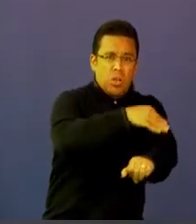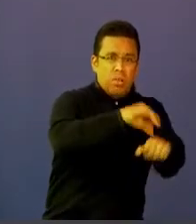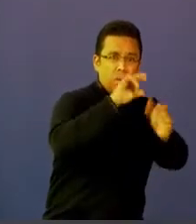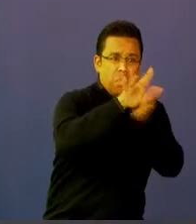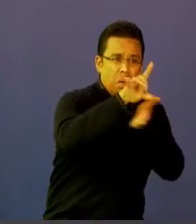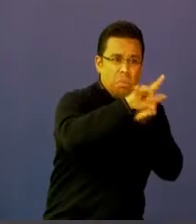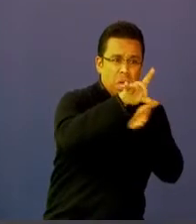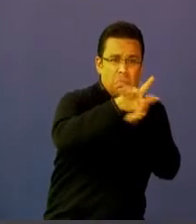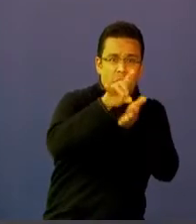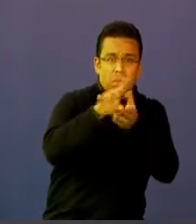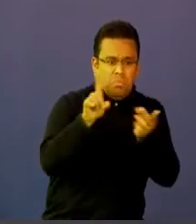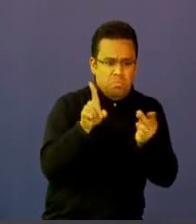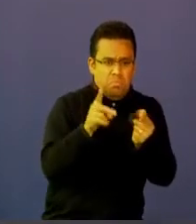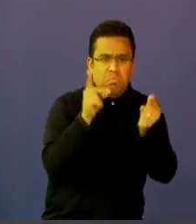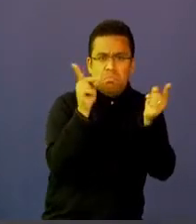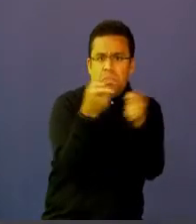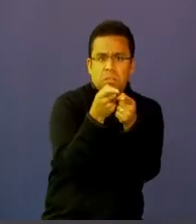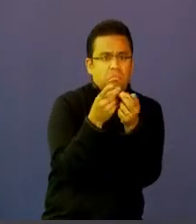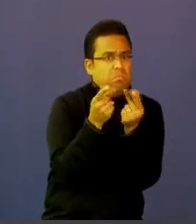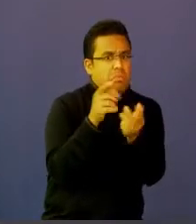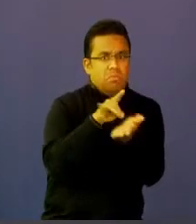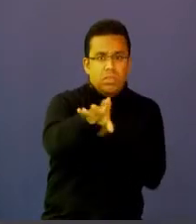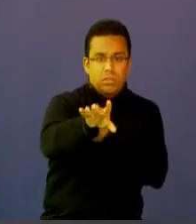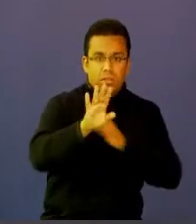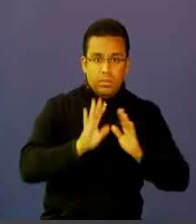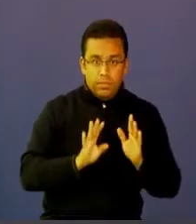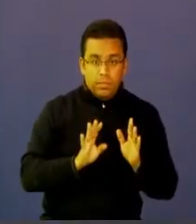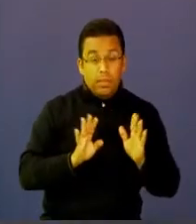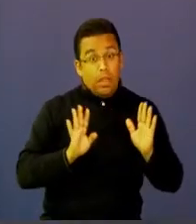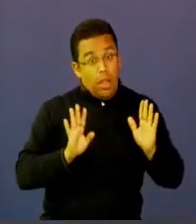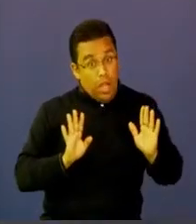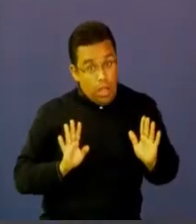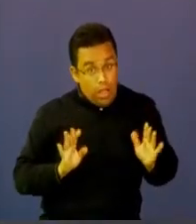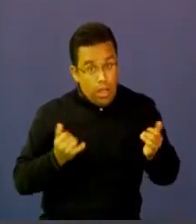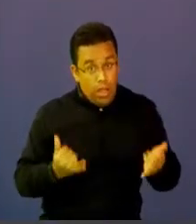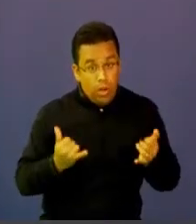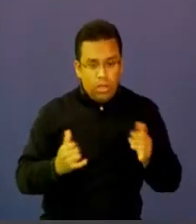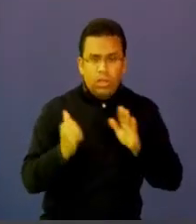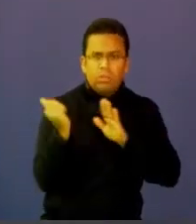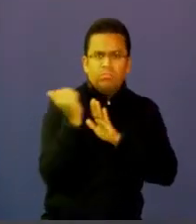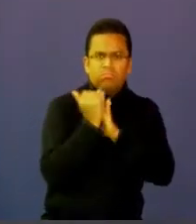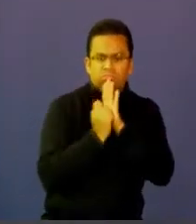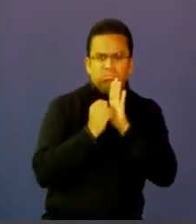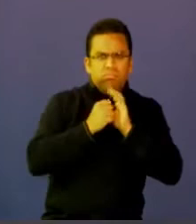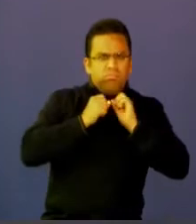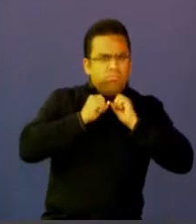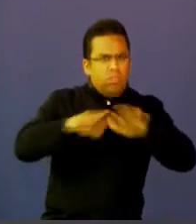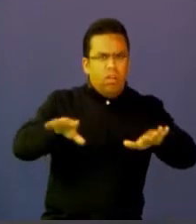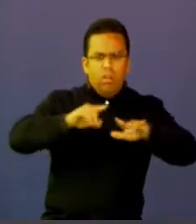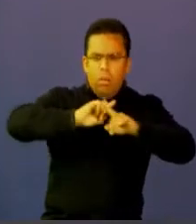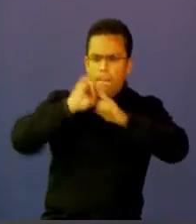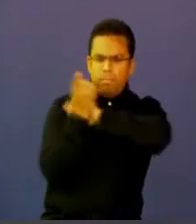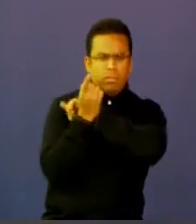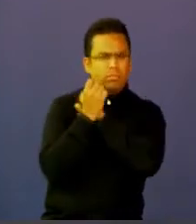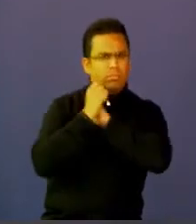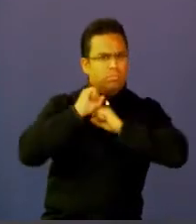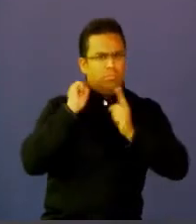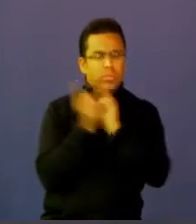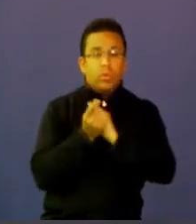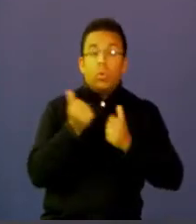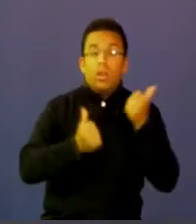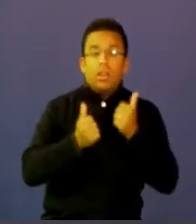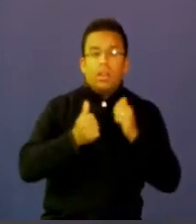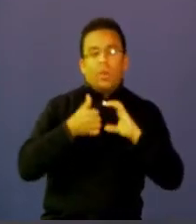en unos cortos caracteres. Pero un programa que sin duda ha transformado y ha revolucionado la forma de comunicarnos ha sido